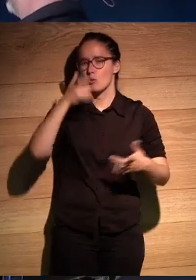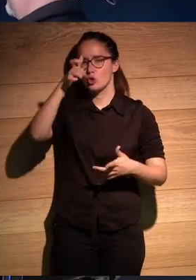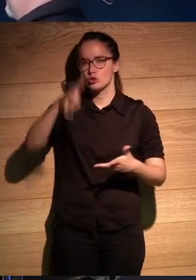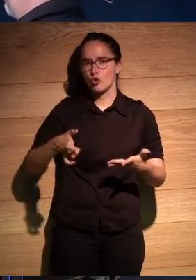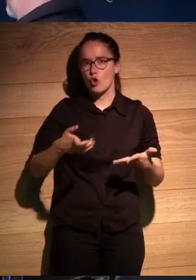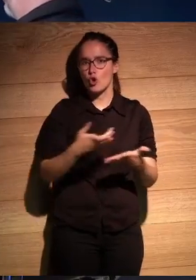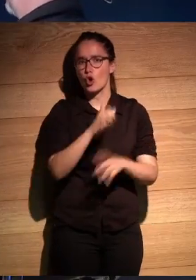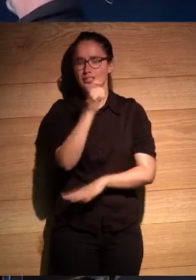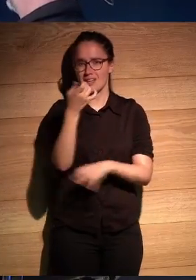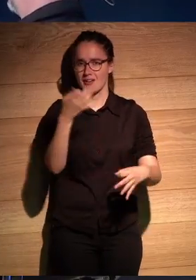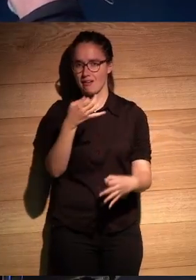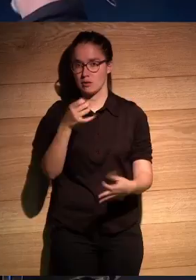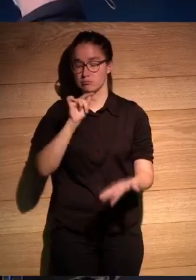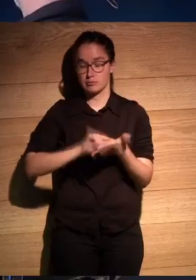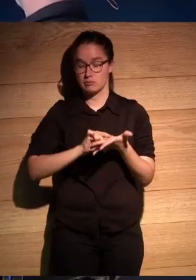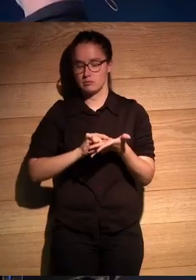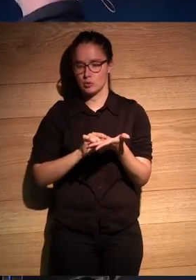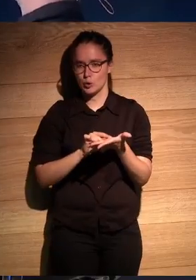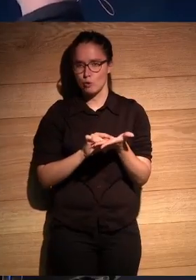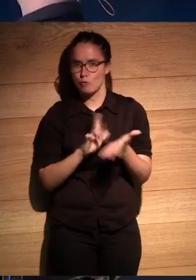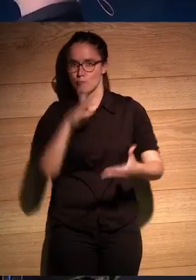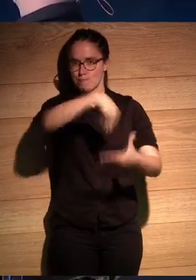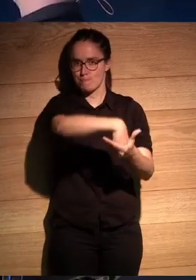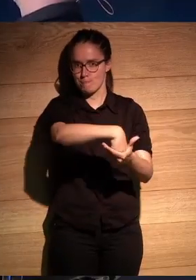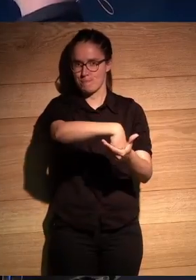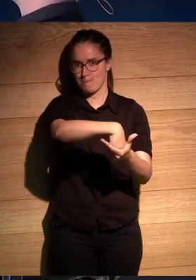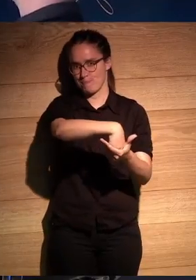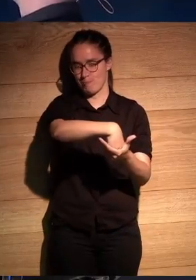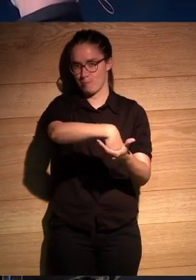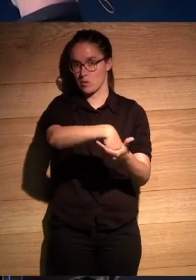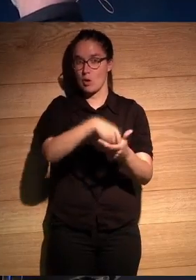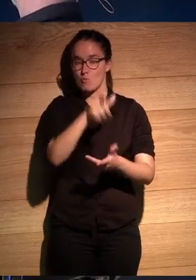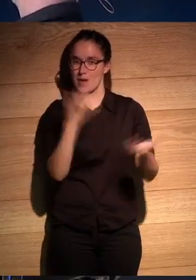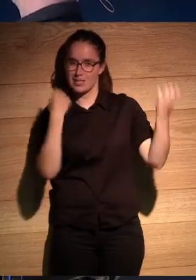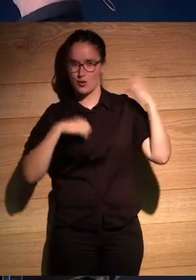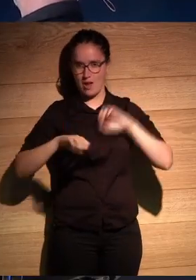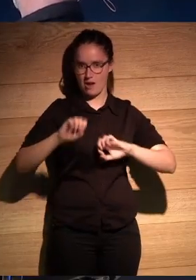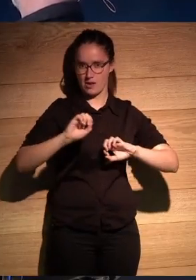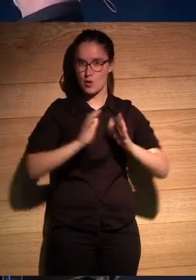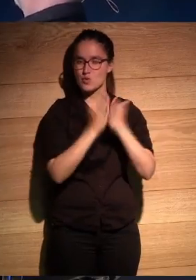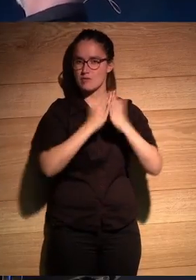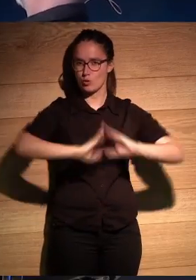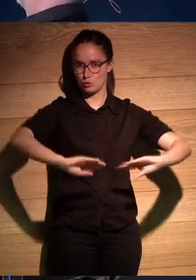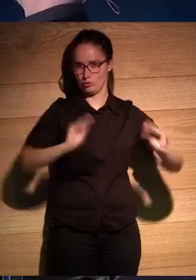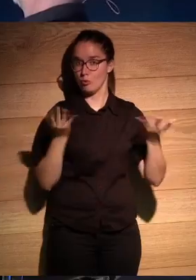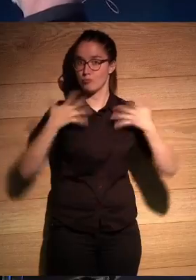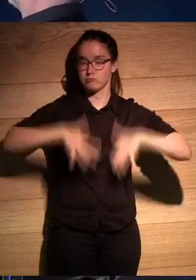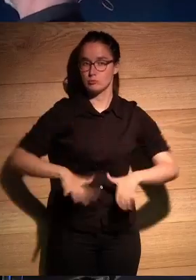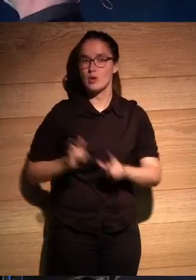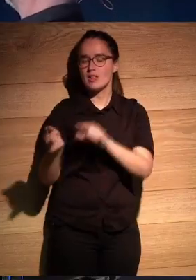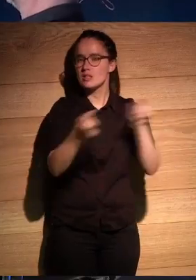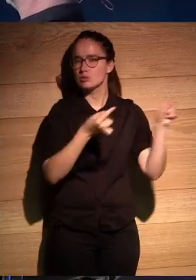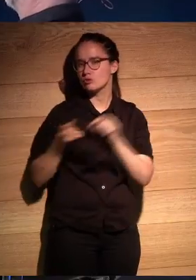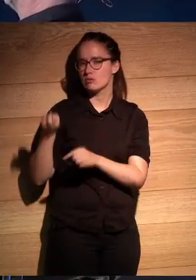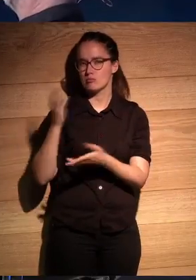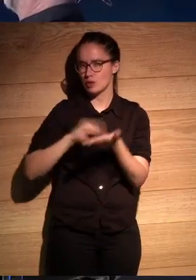persona que conseguía que inmediatamente te sintieras parte de de un personaje de un libro de él que era una discusión que